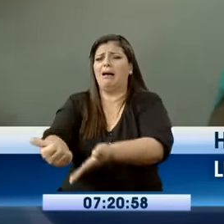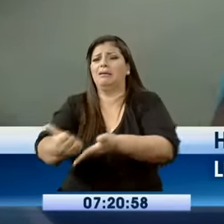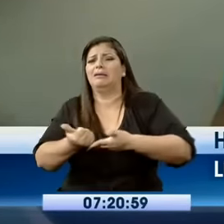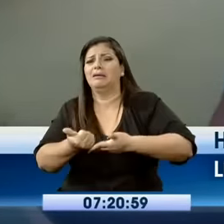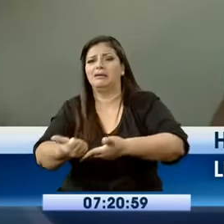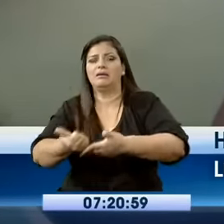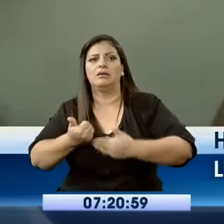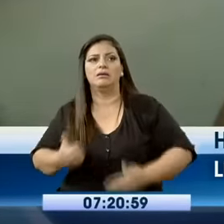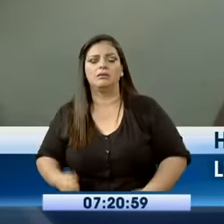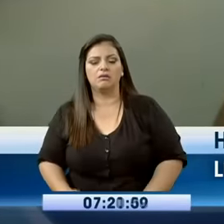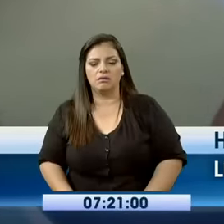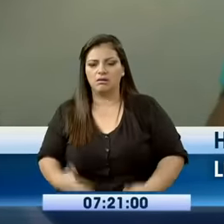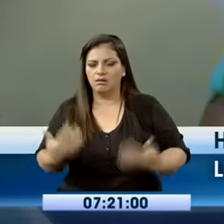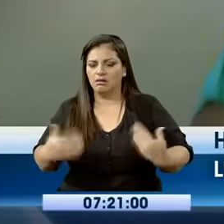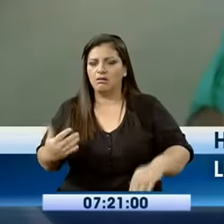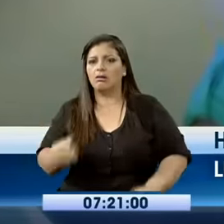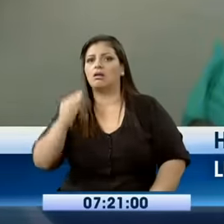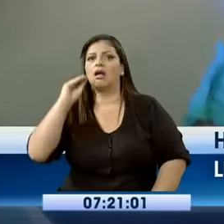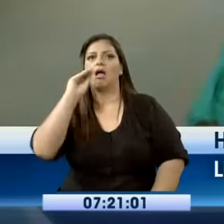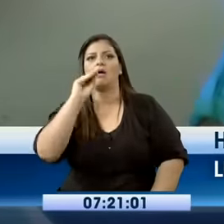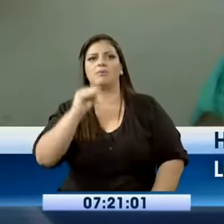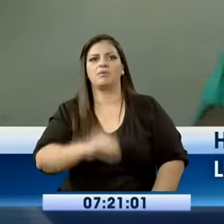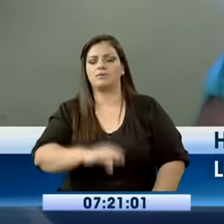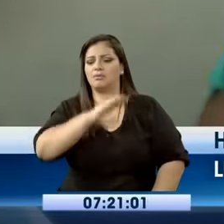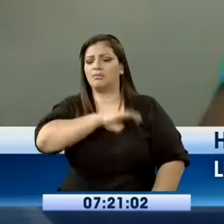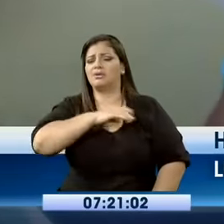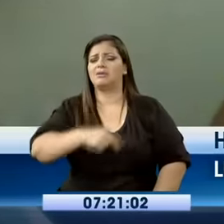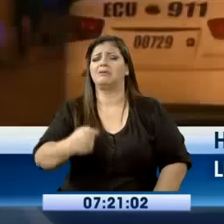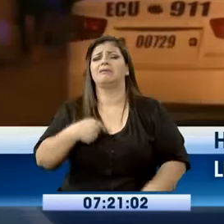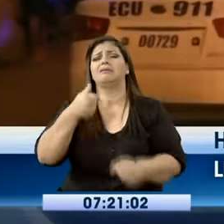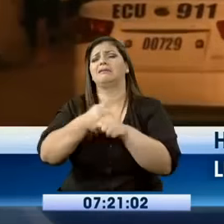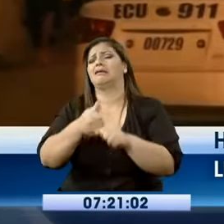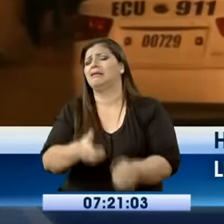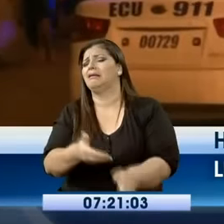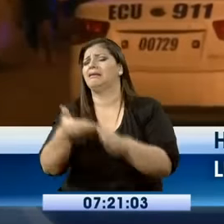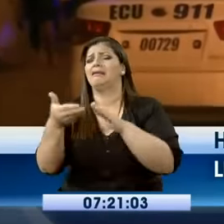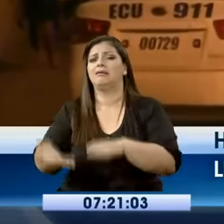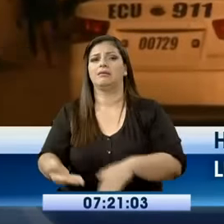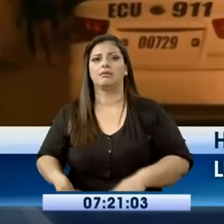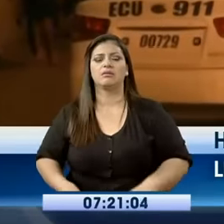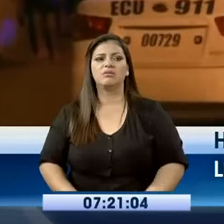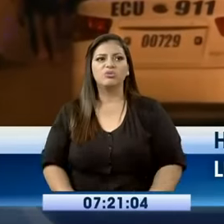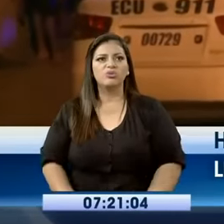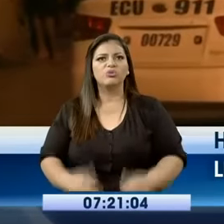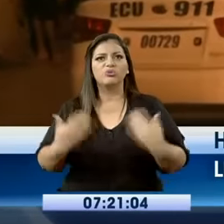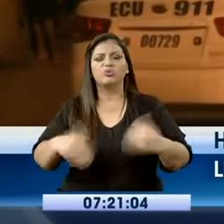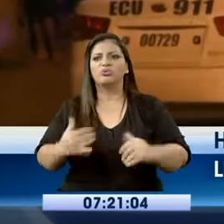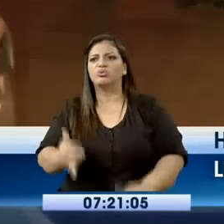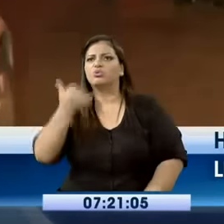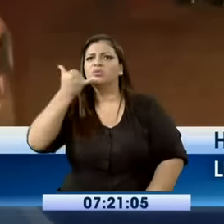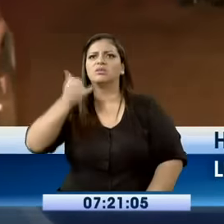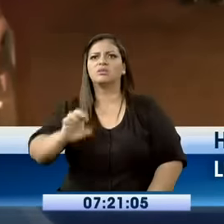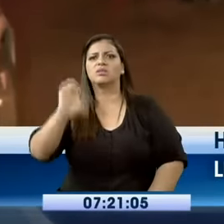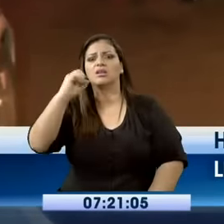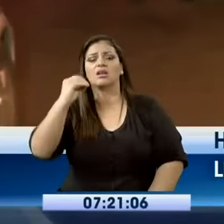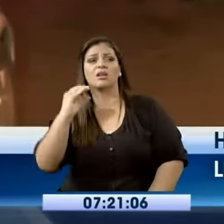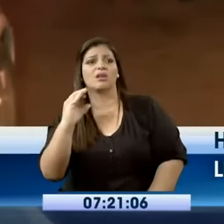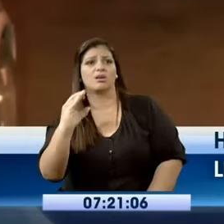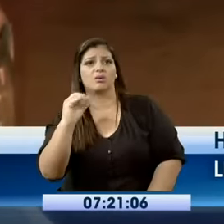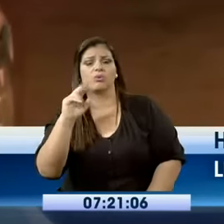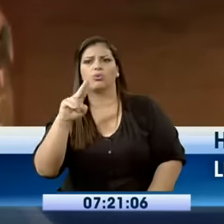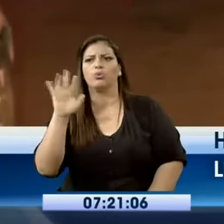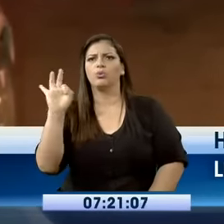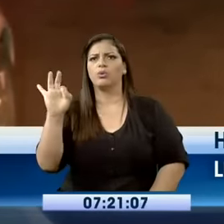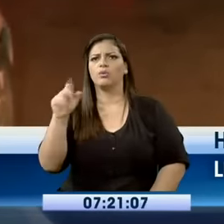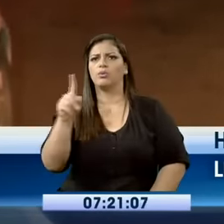entonces cuando así dijo, llame a la policía, a la policía que yo me muero, me muero. Una vez dada la alerta al ECU 911, agentes de la